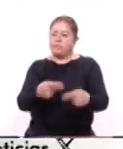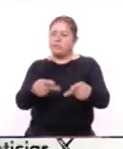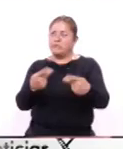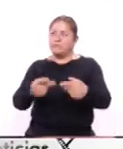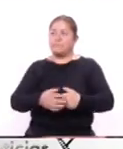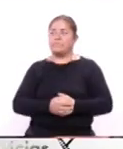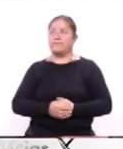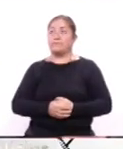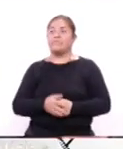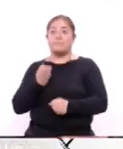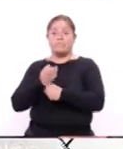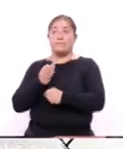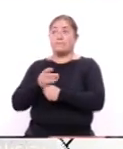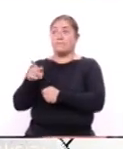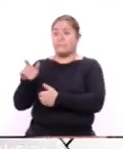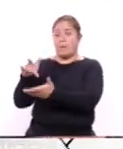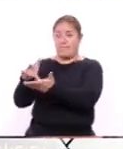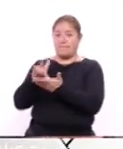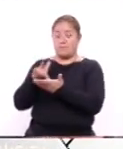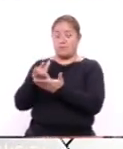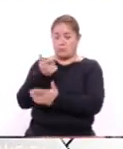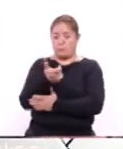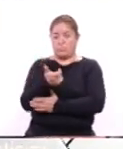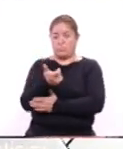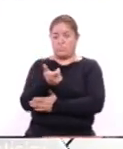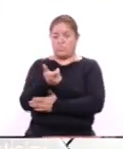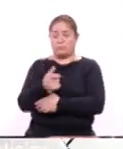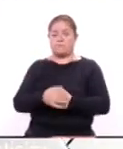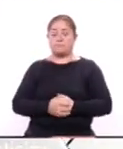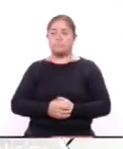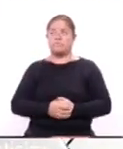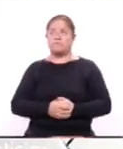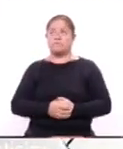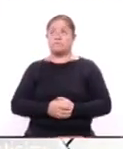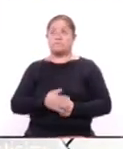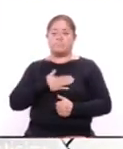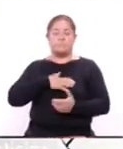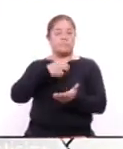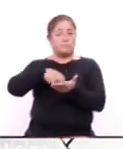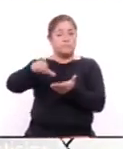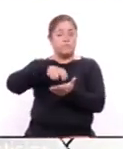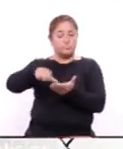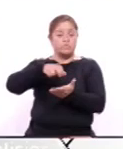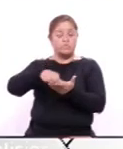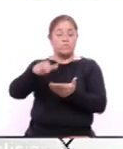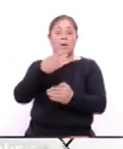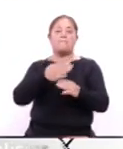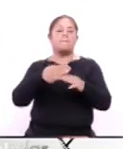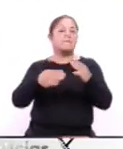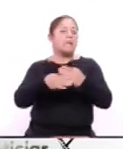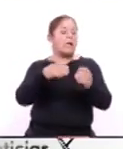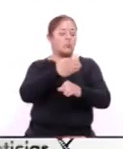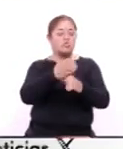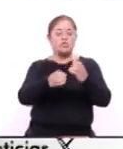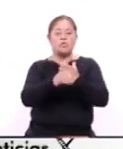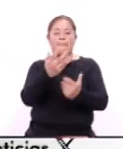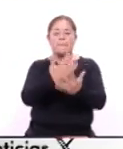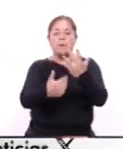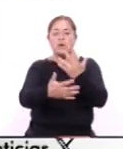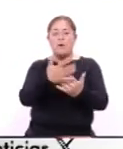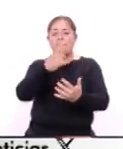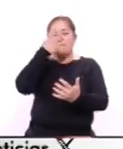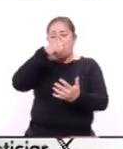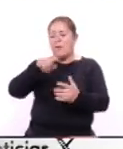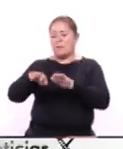Ahorita con el apoyo que nos están brindando, vamos a hacer comprar material para poder tener un poco más de